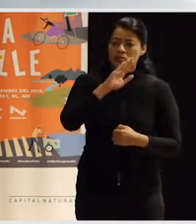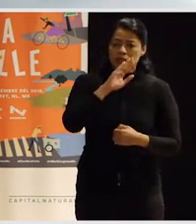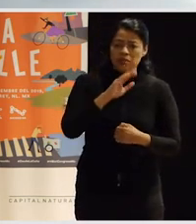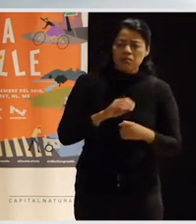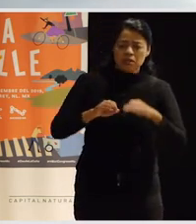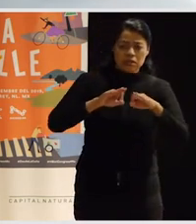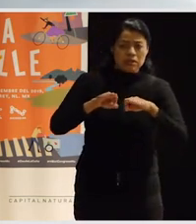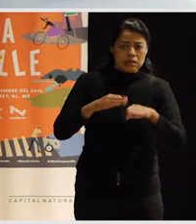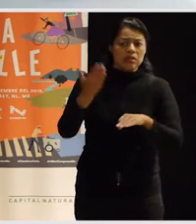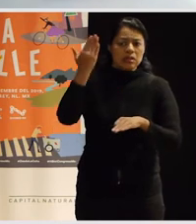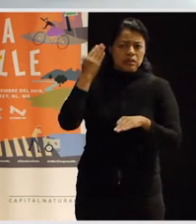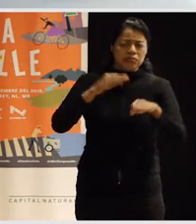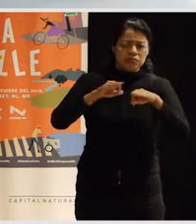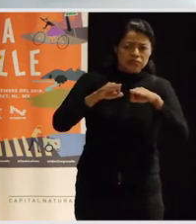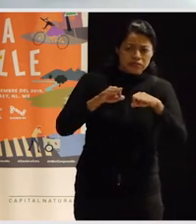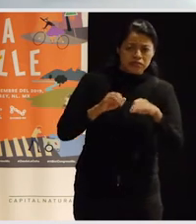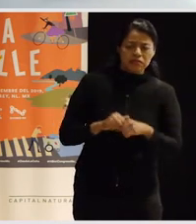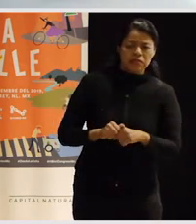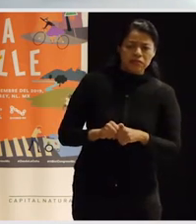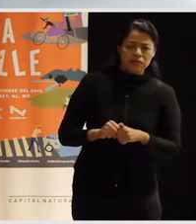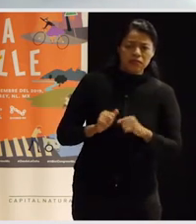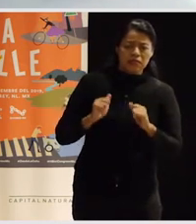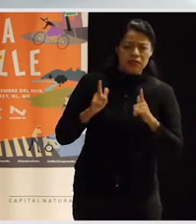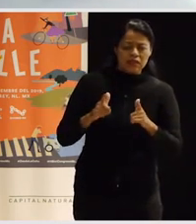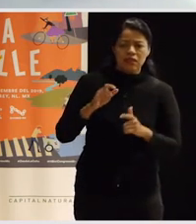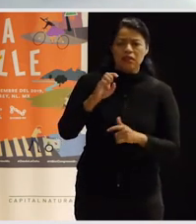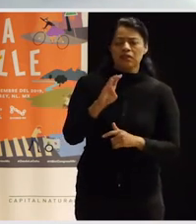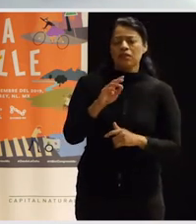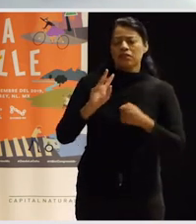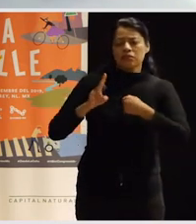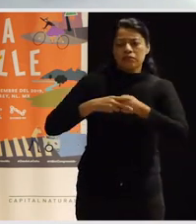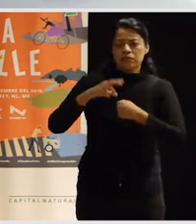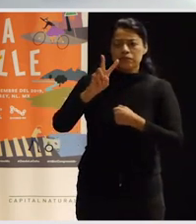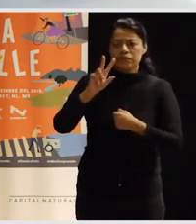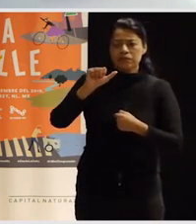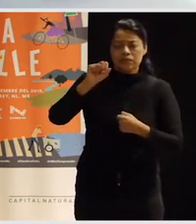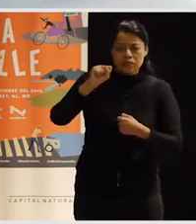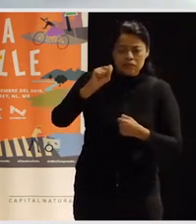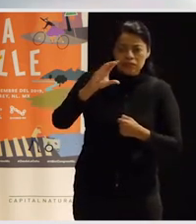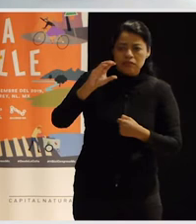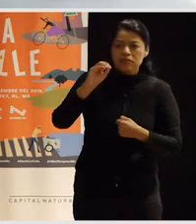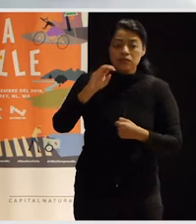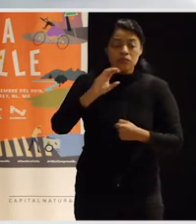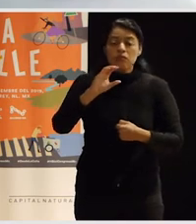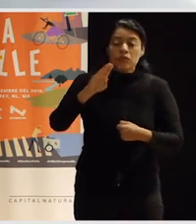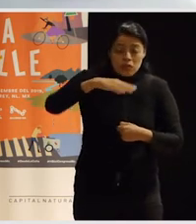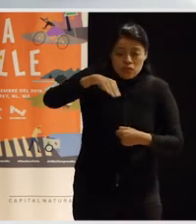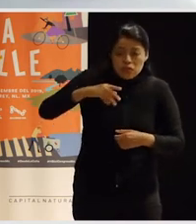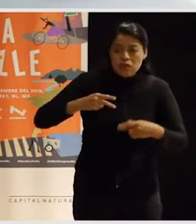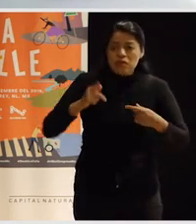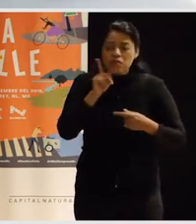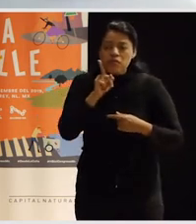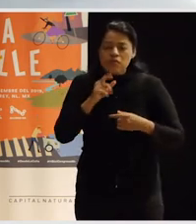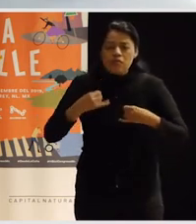trabajaba como agente de igualdad en un ayuntamiento del País Vasco, estuviera buscando arquitectas jóvenes para un proyecto que se